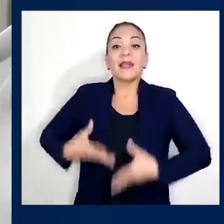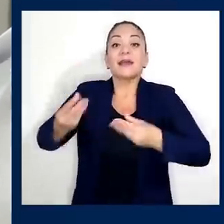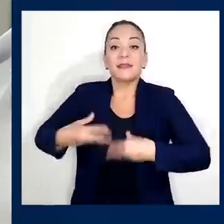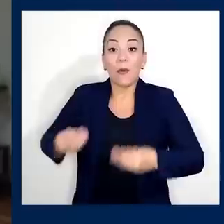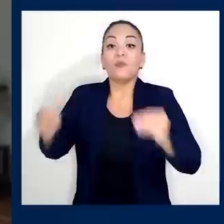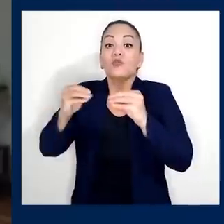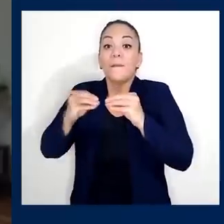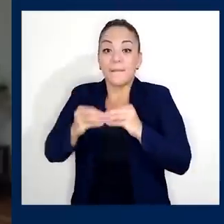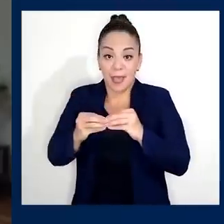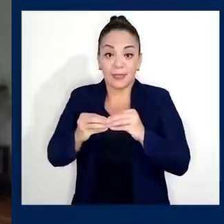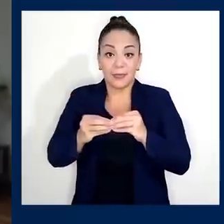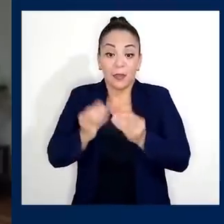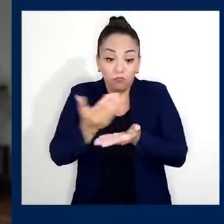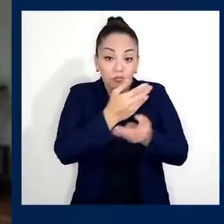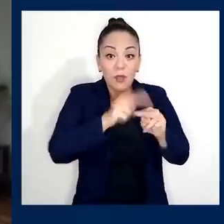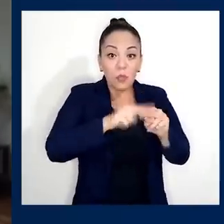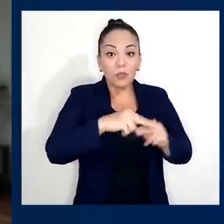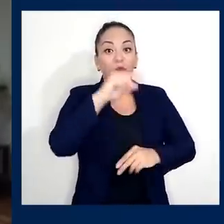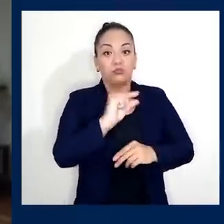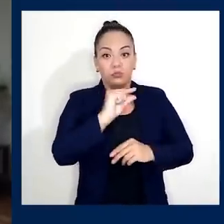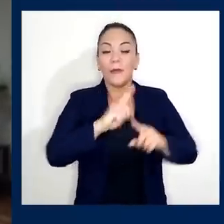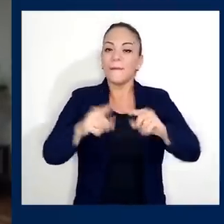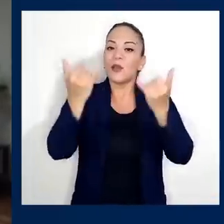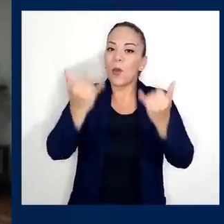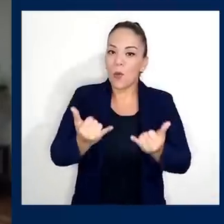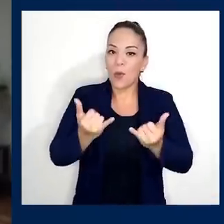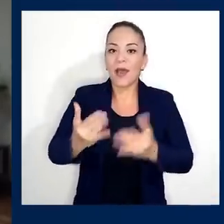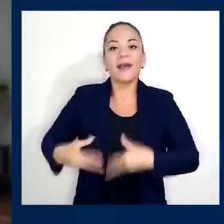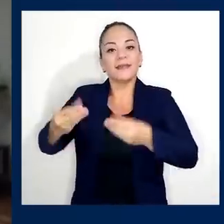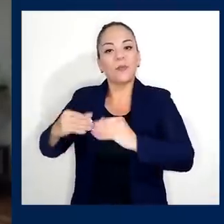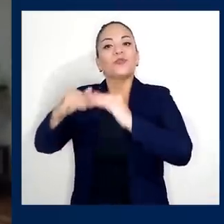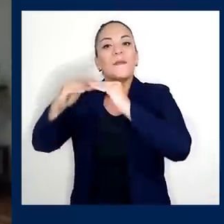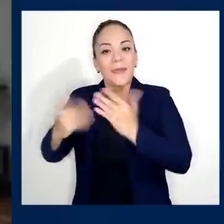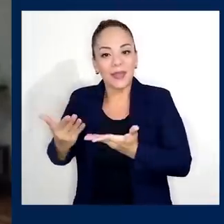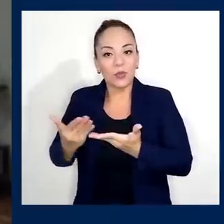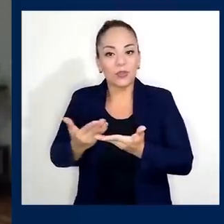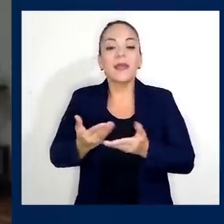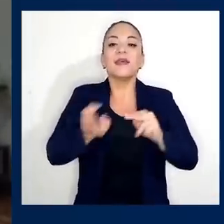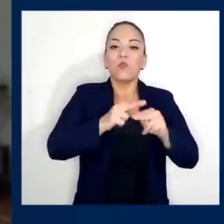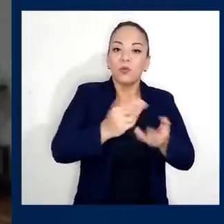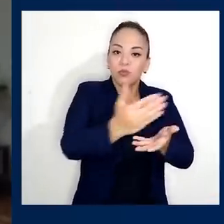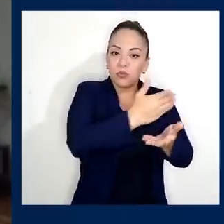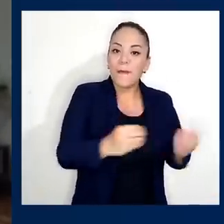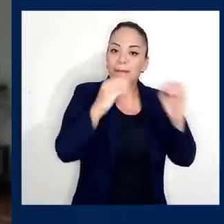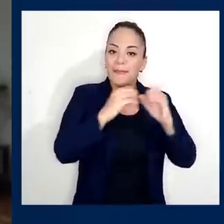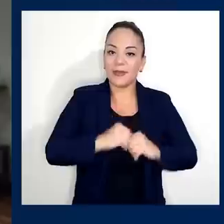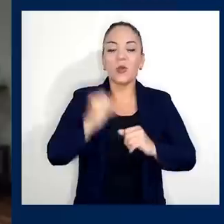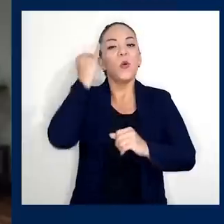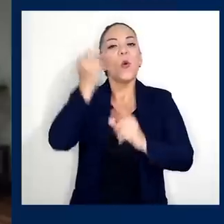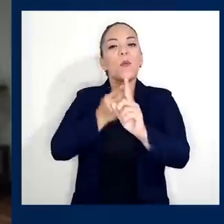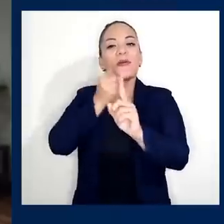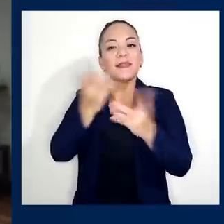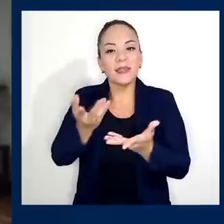recogíamos en impuestos a gastar menos de lo que nos entra. ¿Para qué? Para abonar